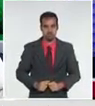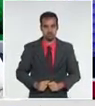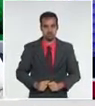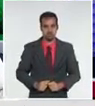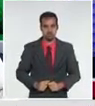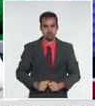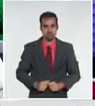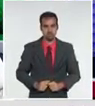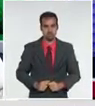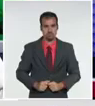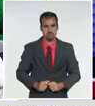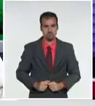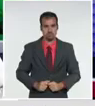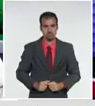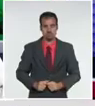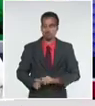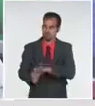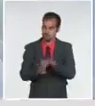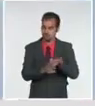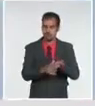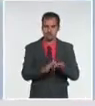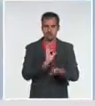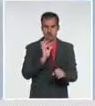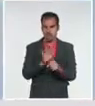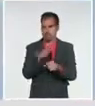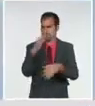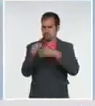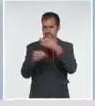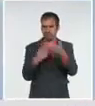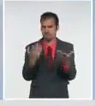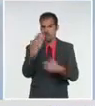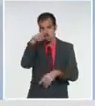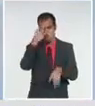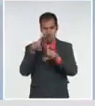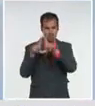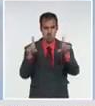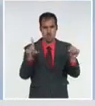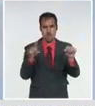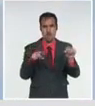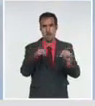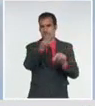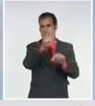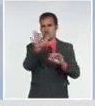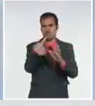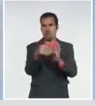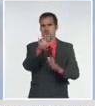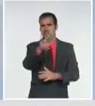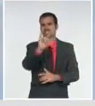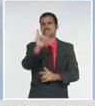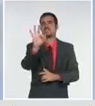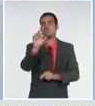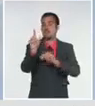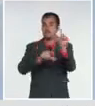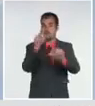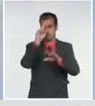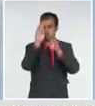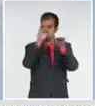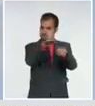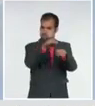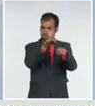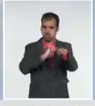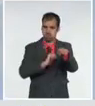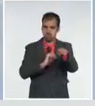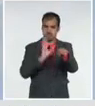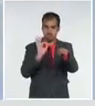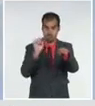forma Cuba con 25.468 personas ingresadas en el día